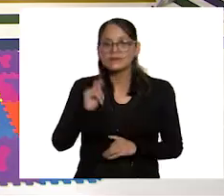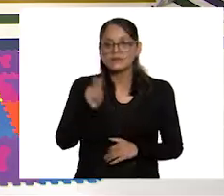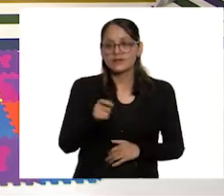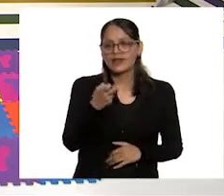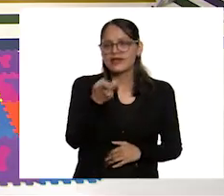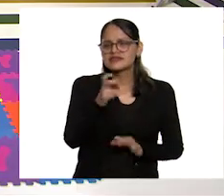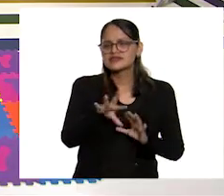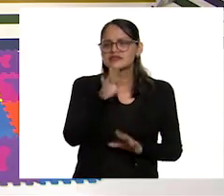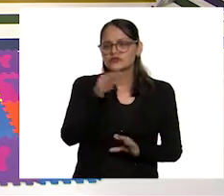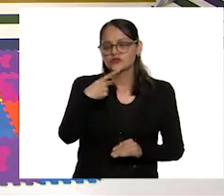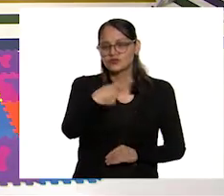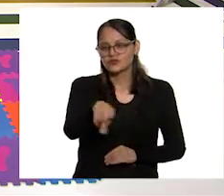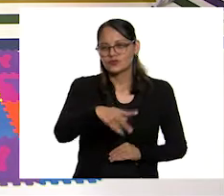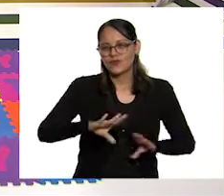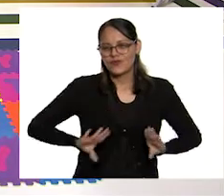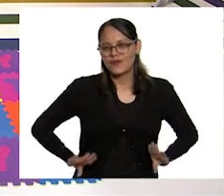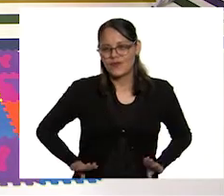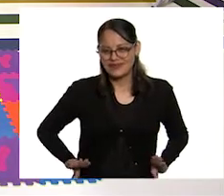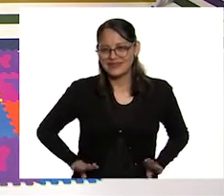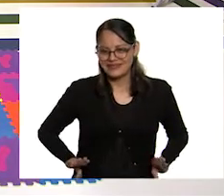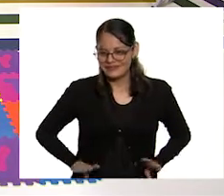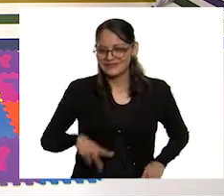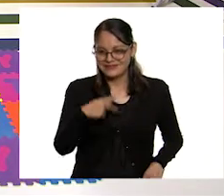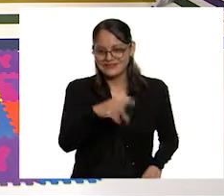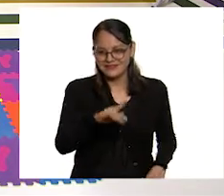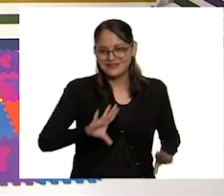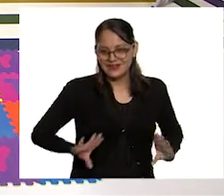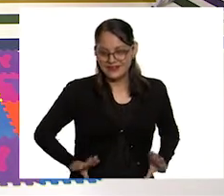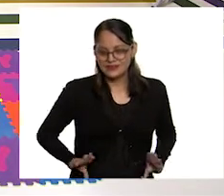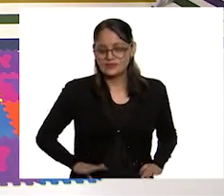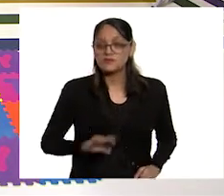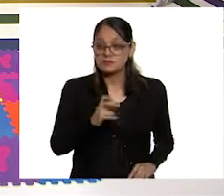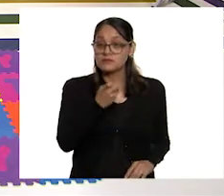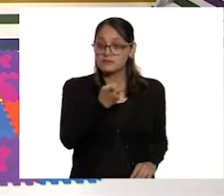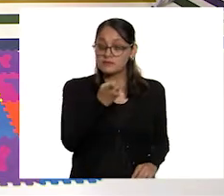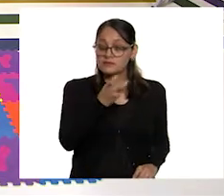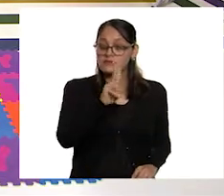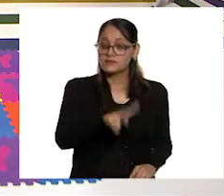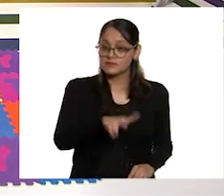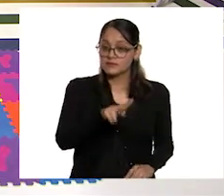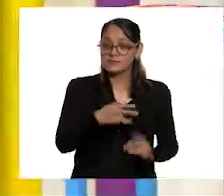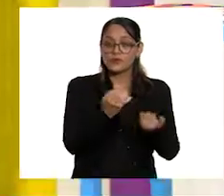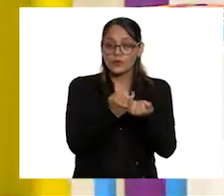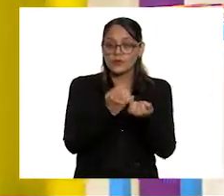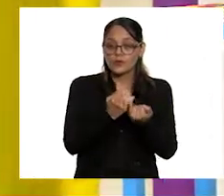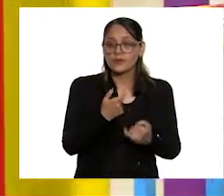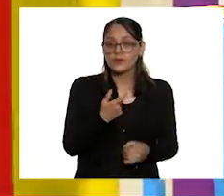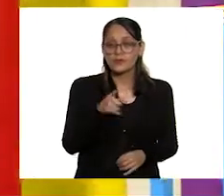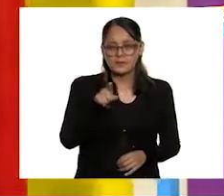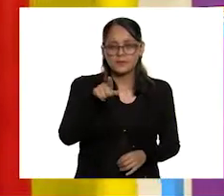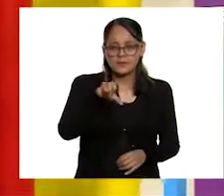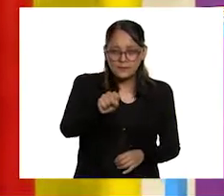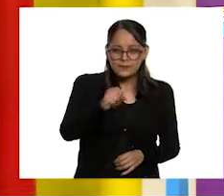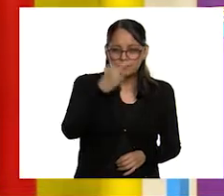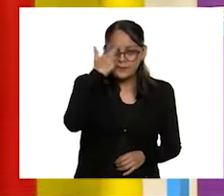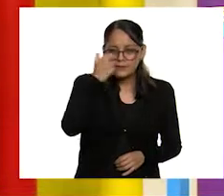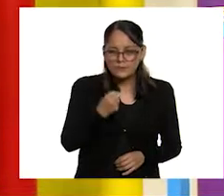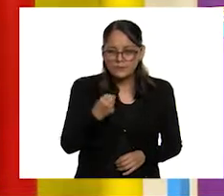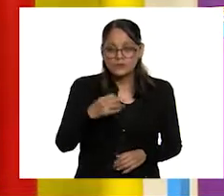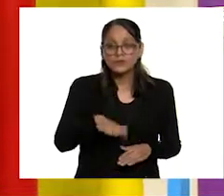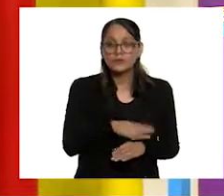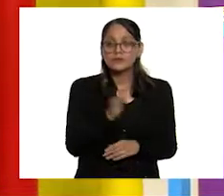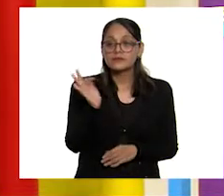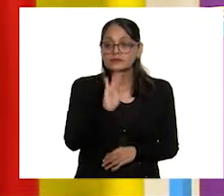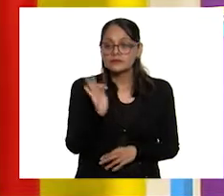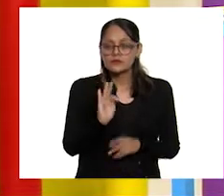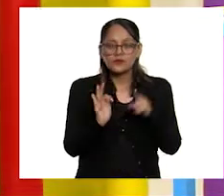una parte de su personalidad. ¡Exactamente! Y qué importante y qué bien lo has detectado, porque si